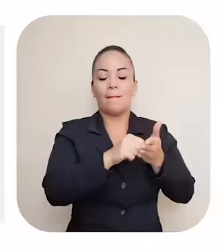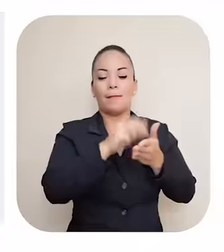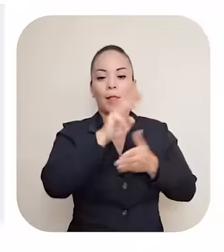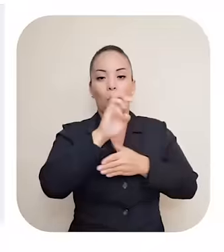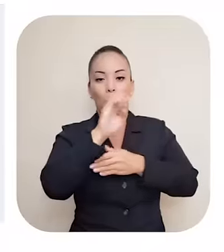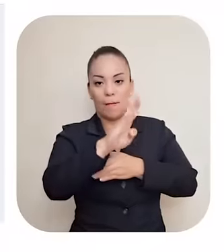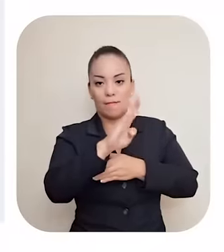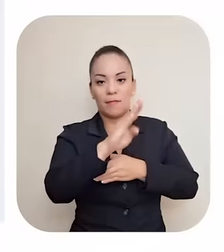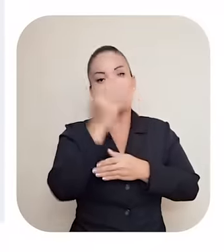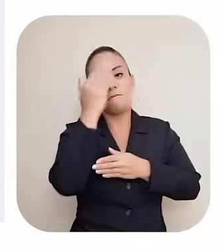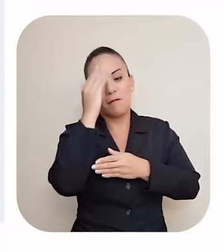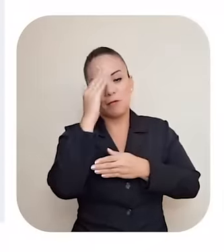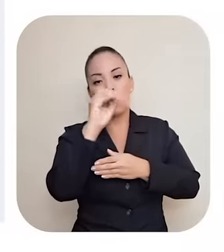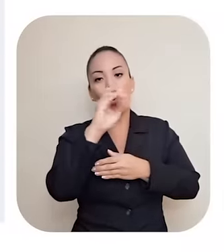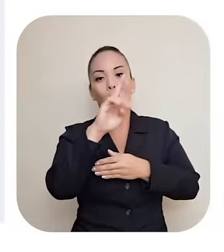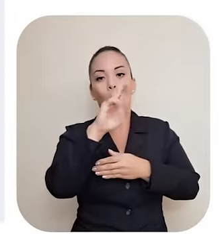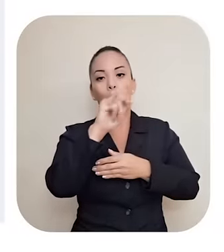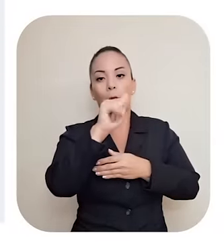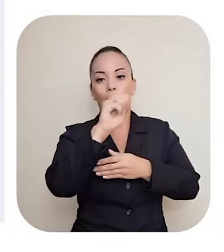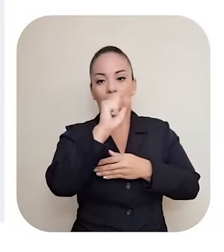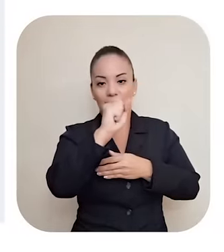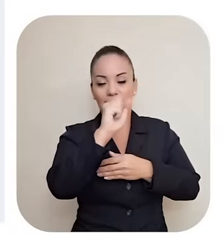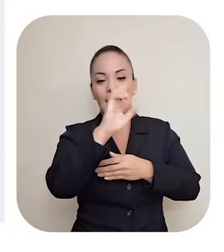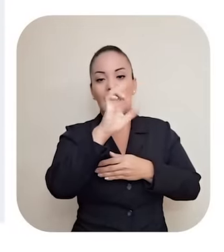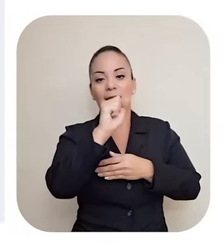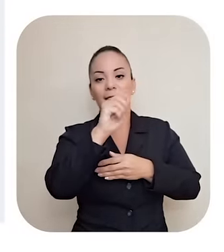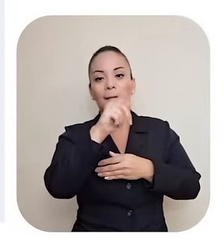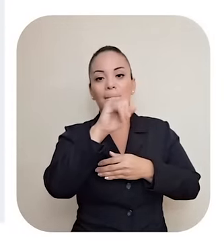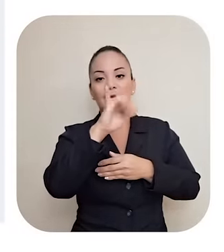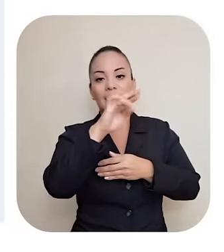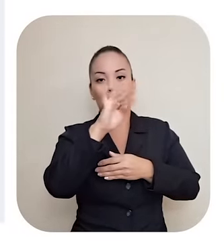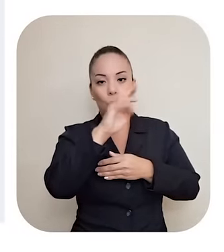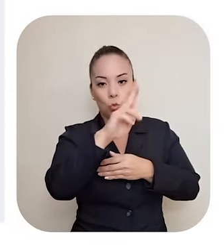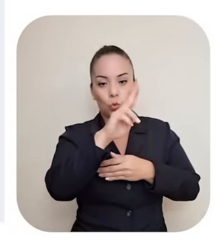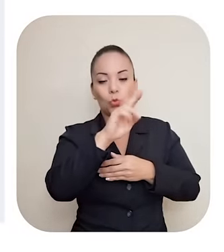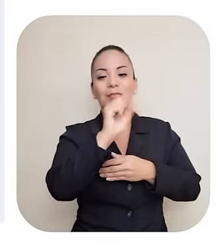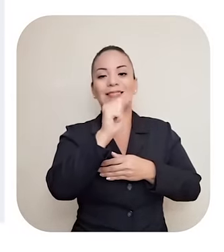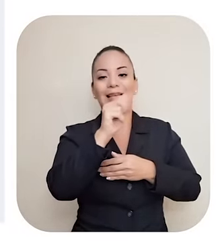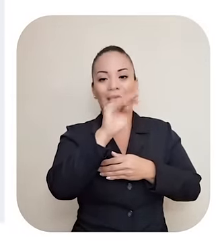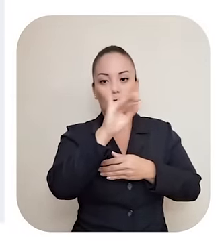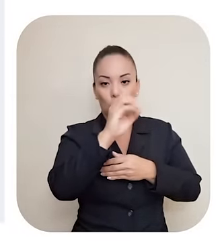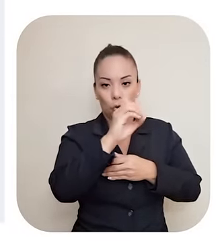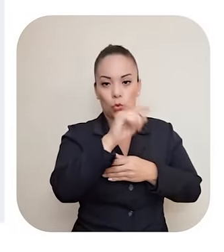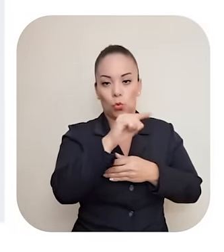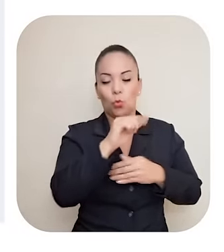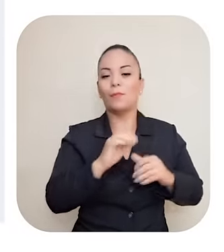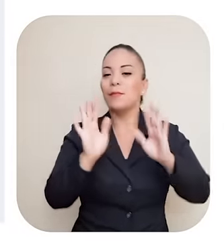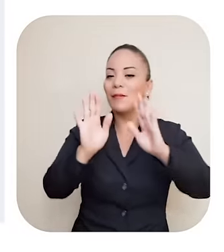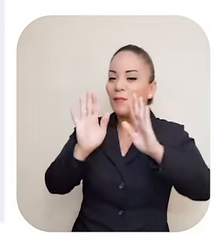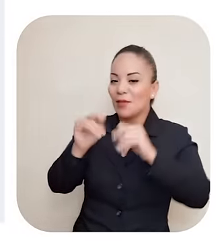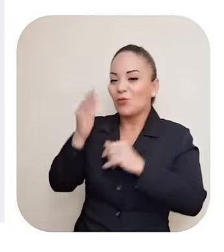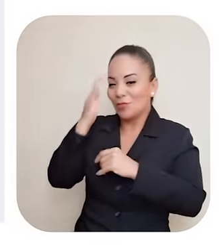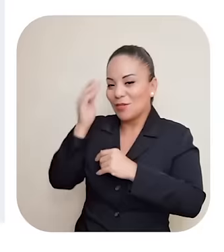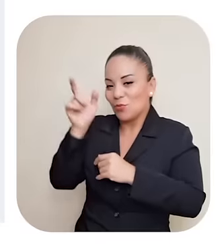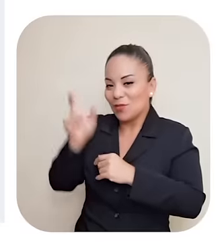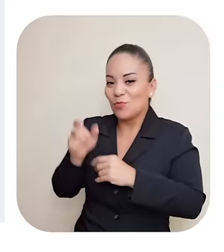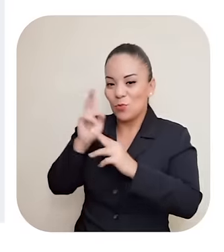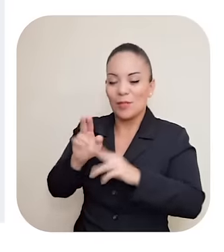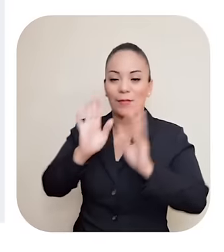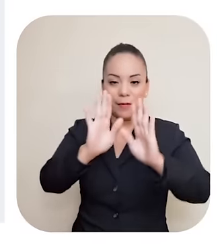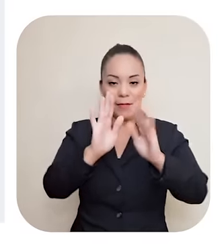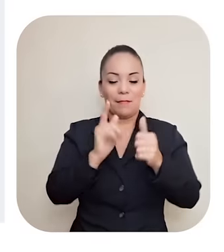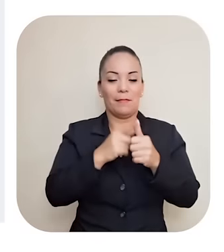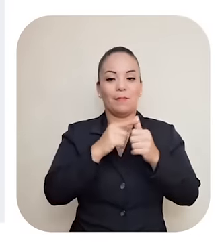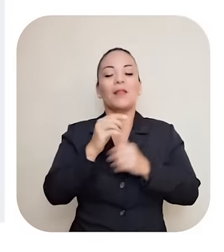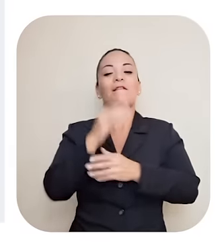Tenemos muchas formas Nos pueden llegar Por medio de la página Del sitio web De Facebook de Obras Del Espíritu Santo Se pueden encontrar cuentas Y las diferentes zonas